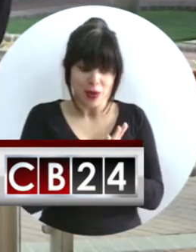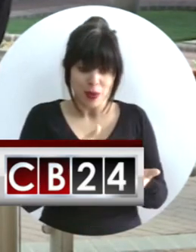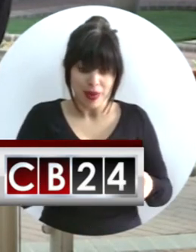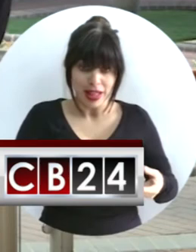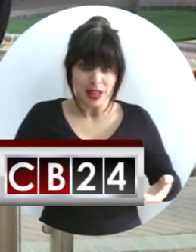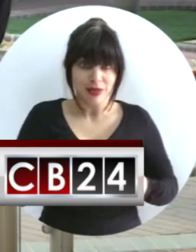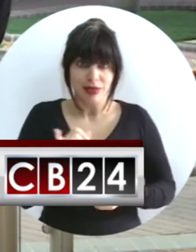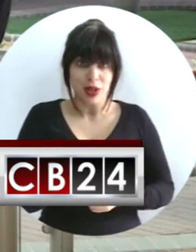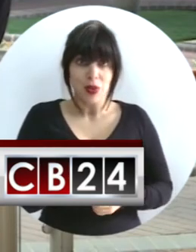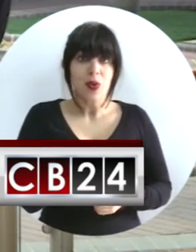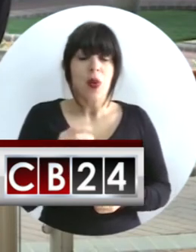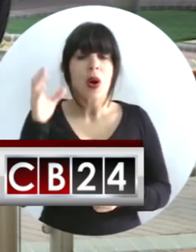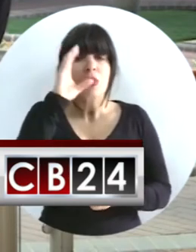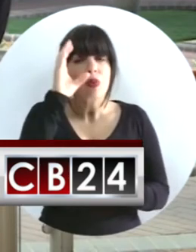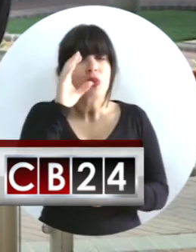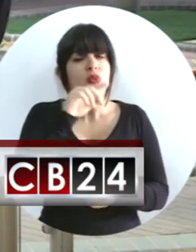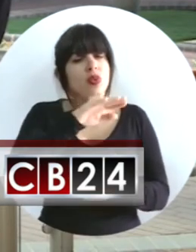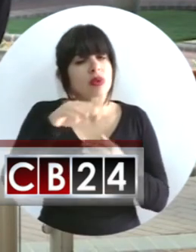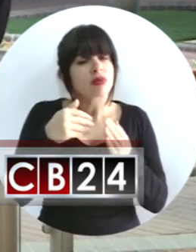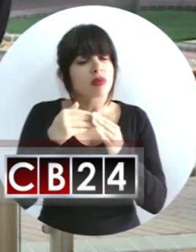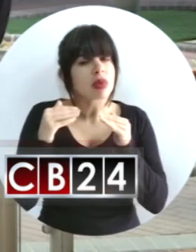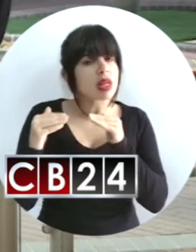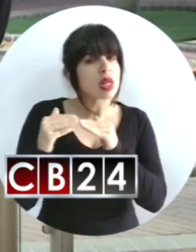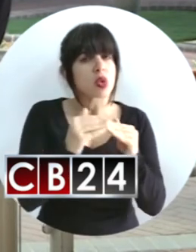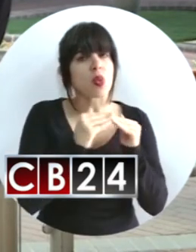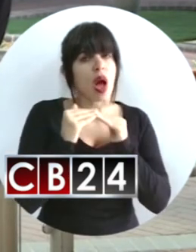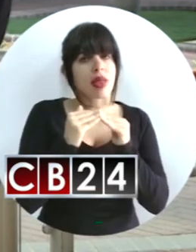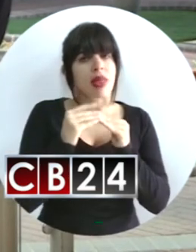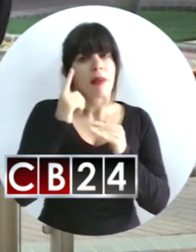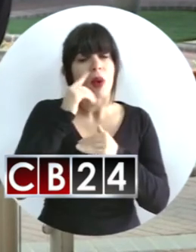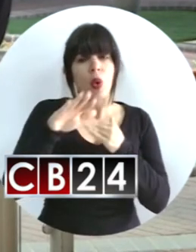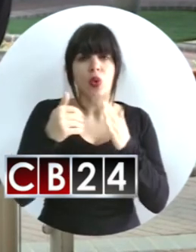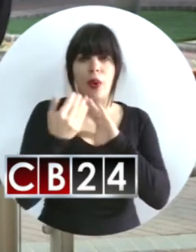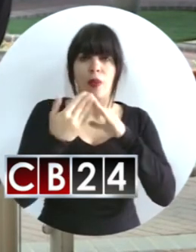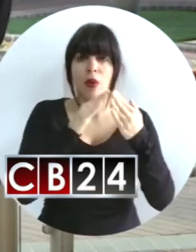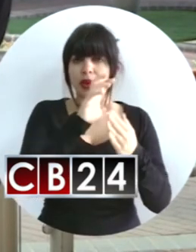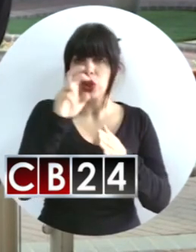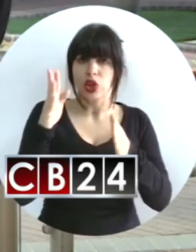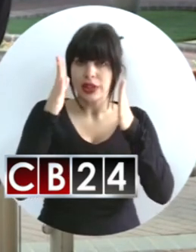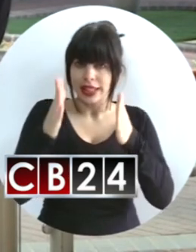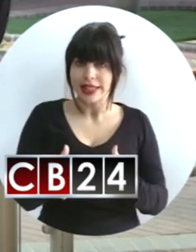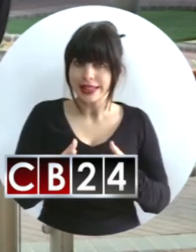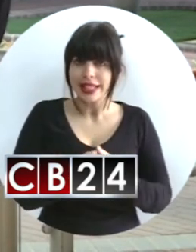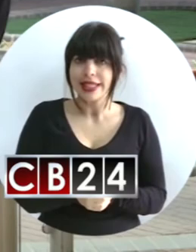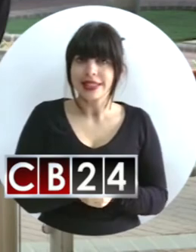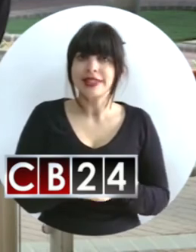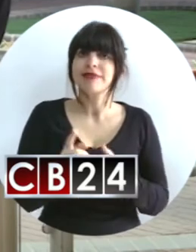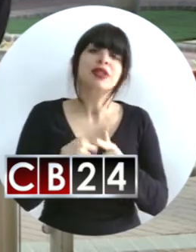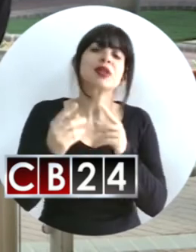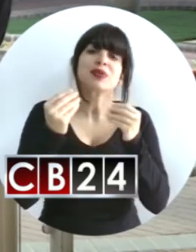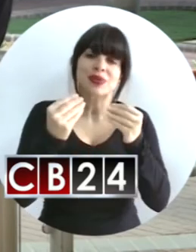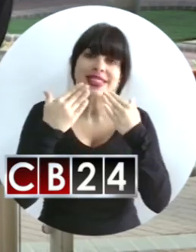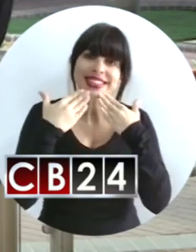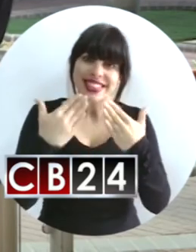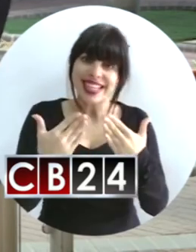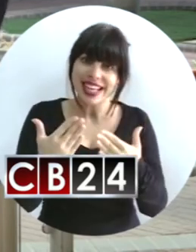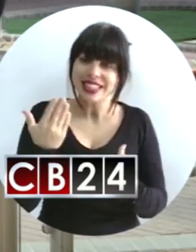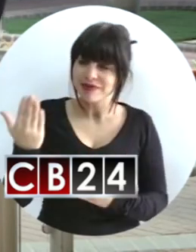instrumentos en la procura de la igualdad para toda la población costarricense. Así que muchísimas gracias.